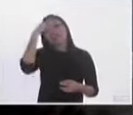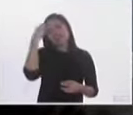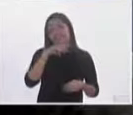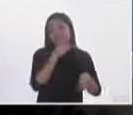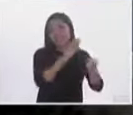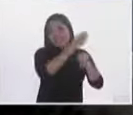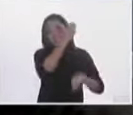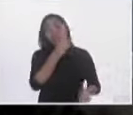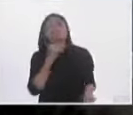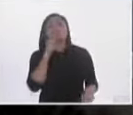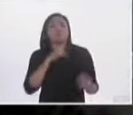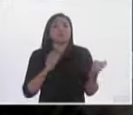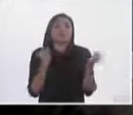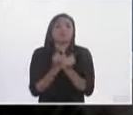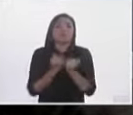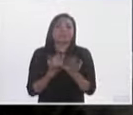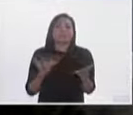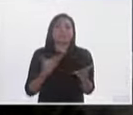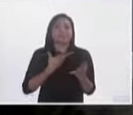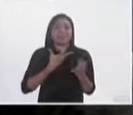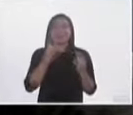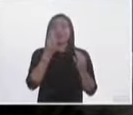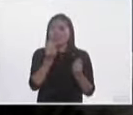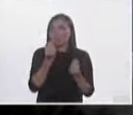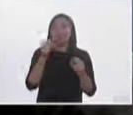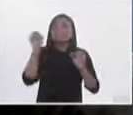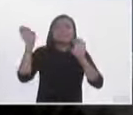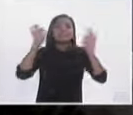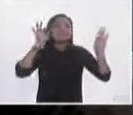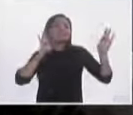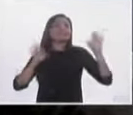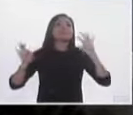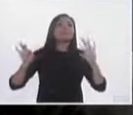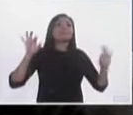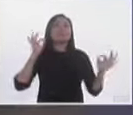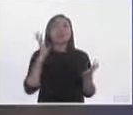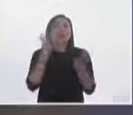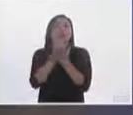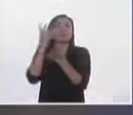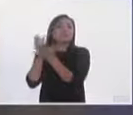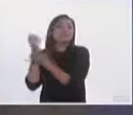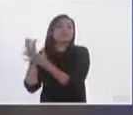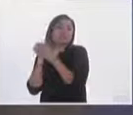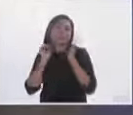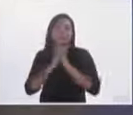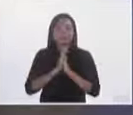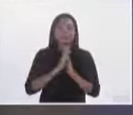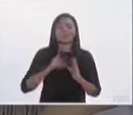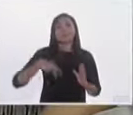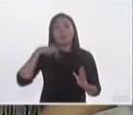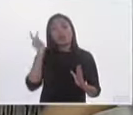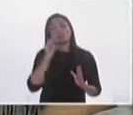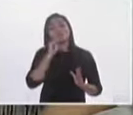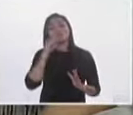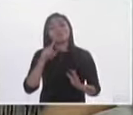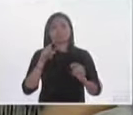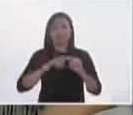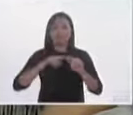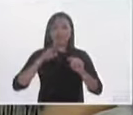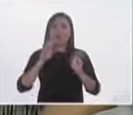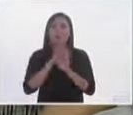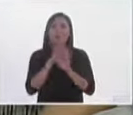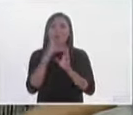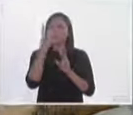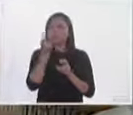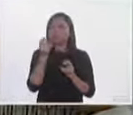parece todavía están por, digamos, determinarse con precisión. Menor en lo cuantitativo, pero hablando de lo que